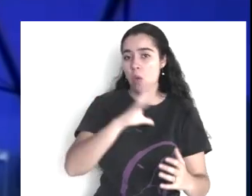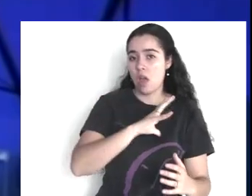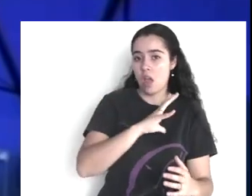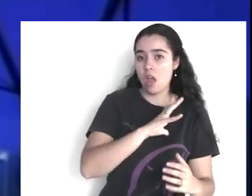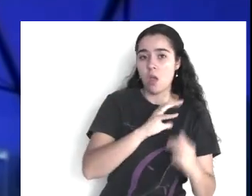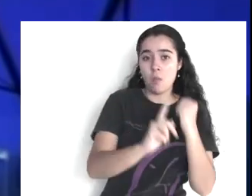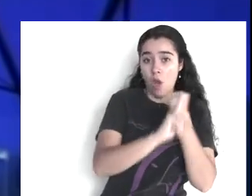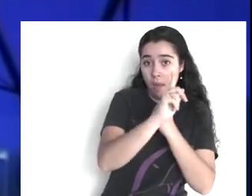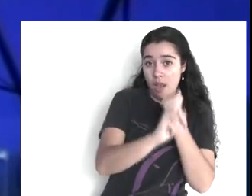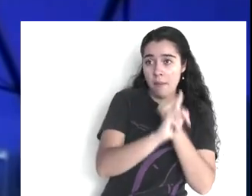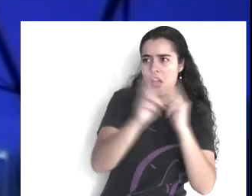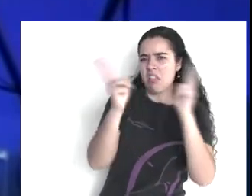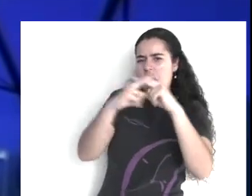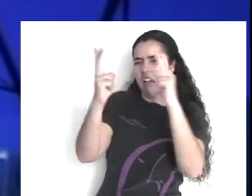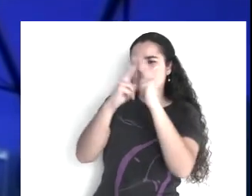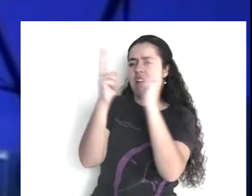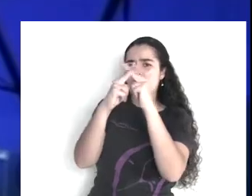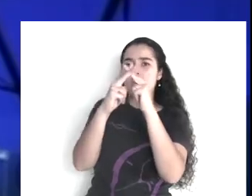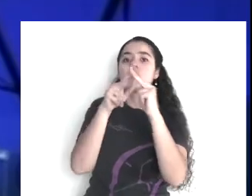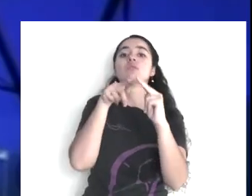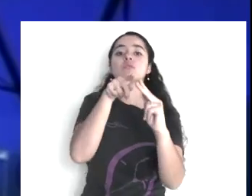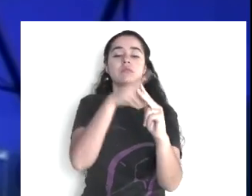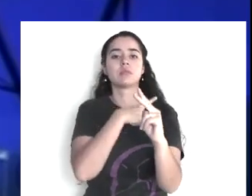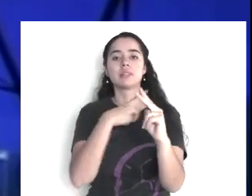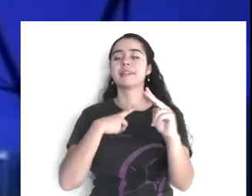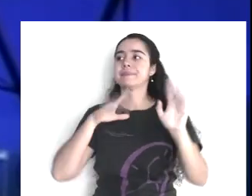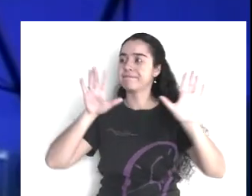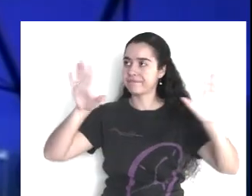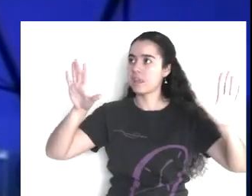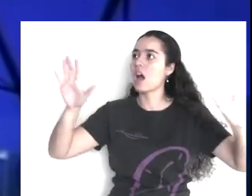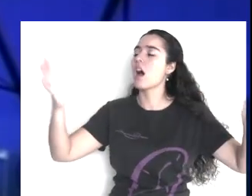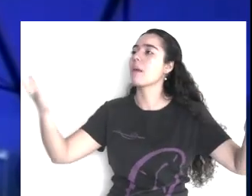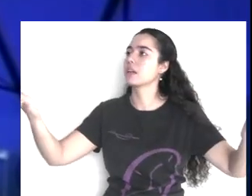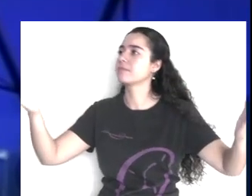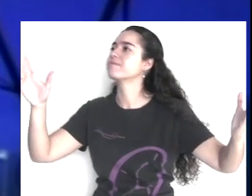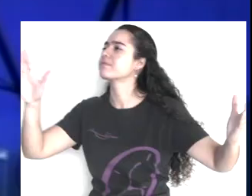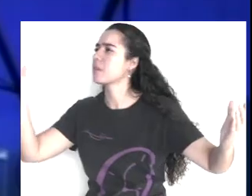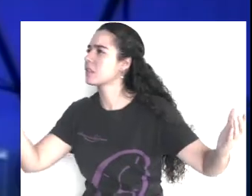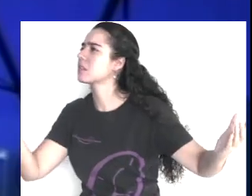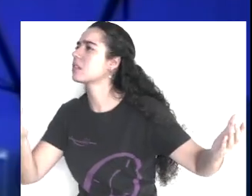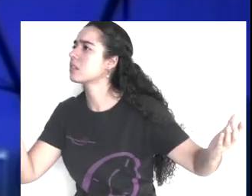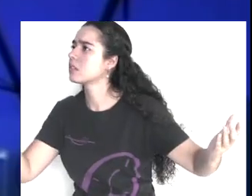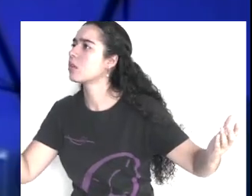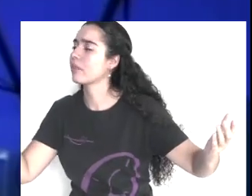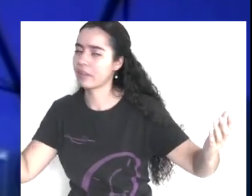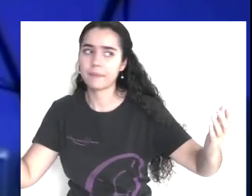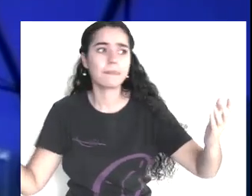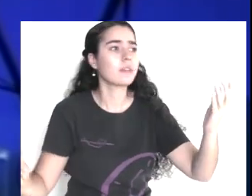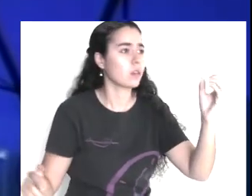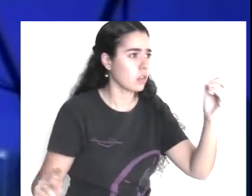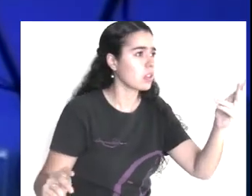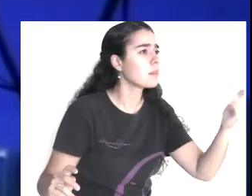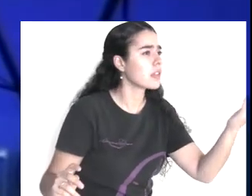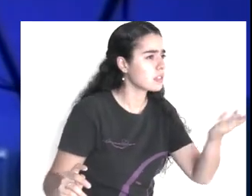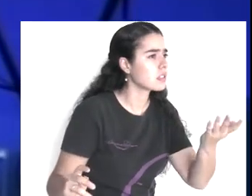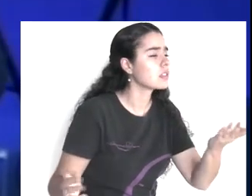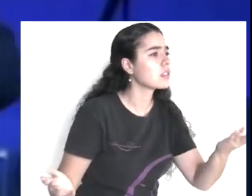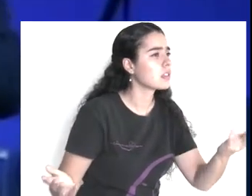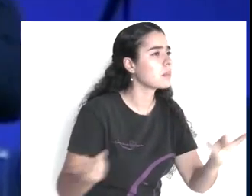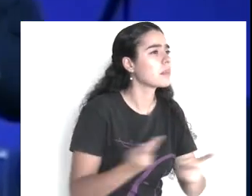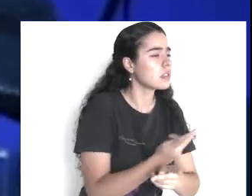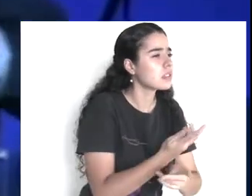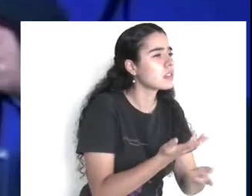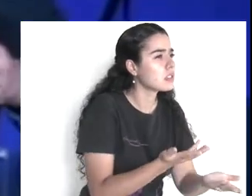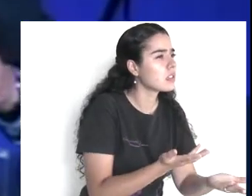versículo 17, no hagáis distinción, de personas, en el juicio, ¿qué